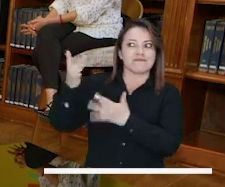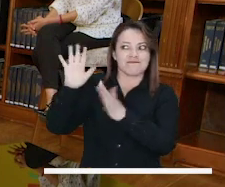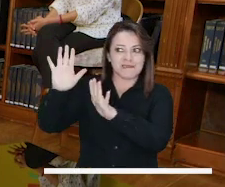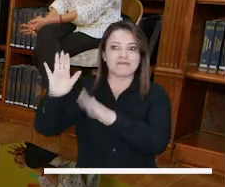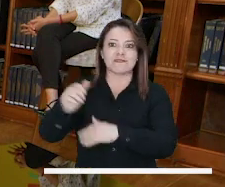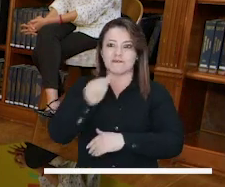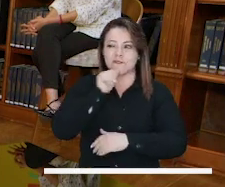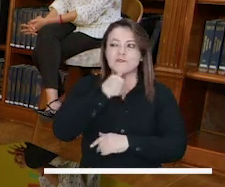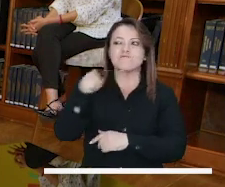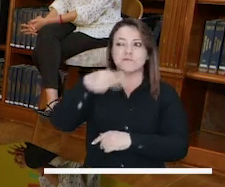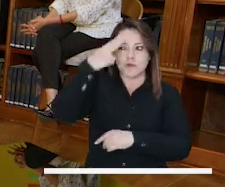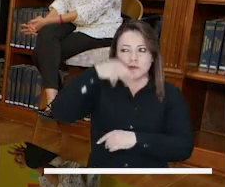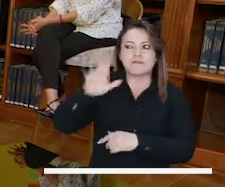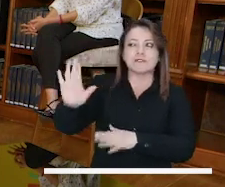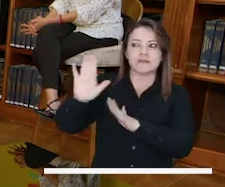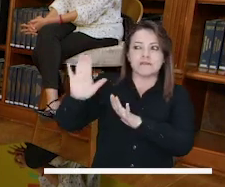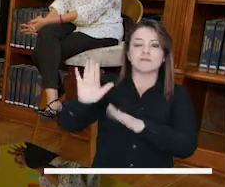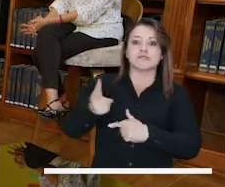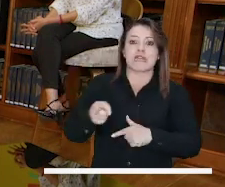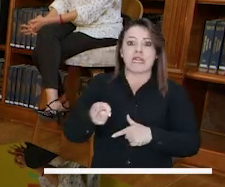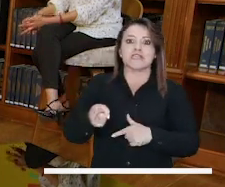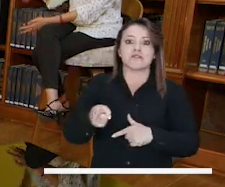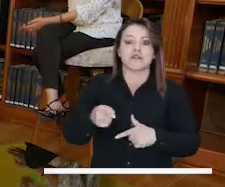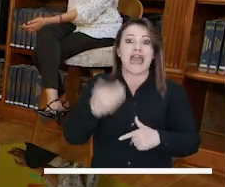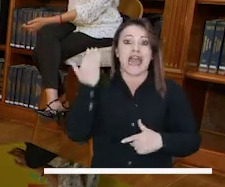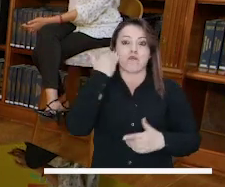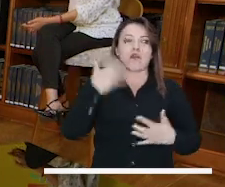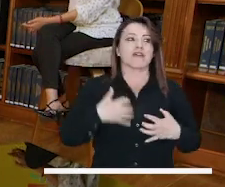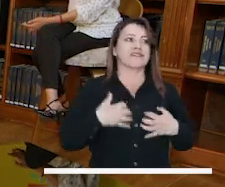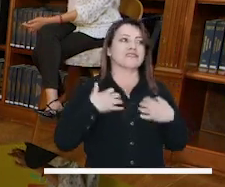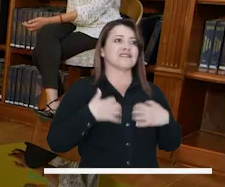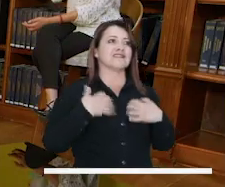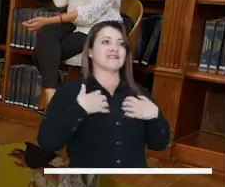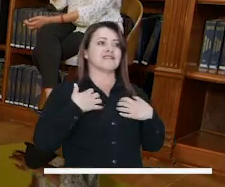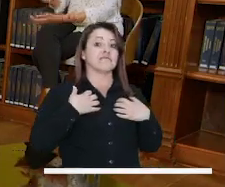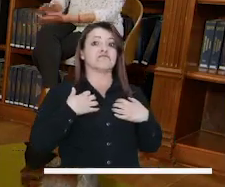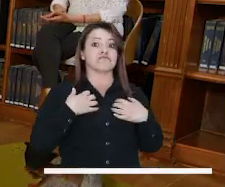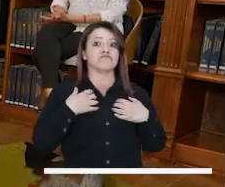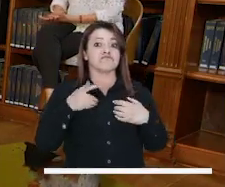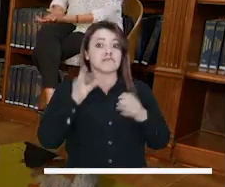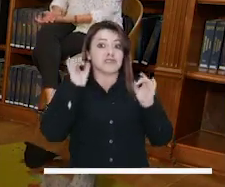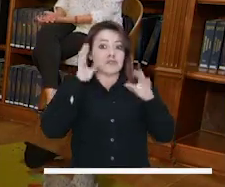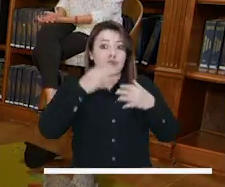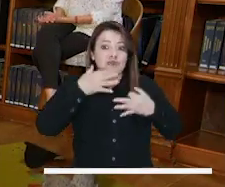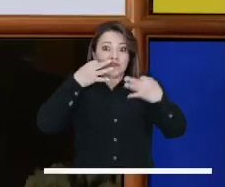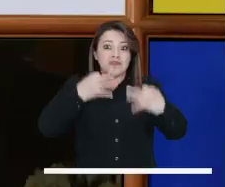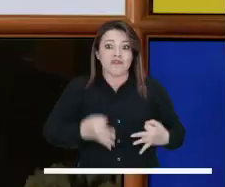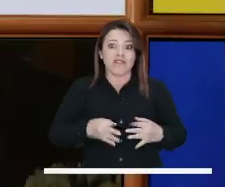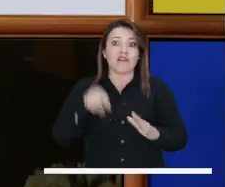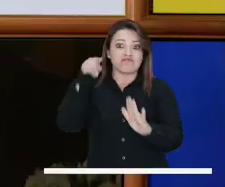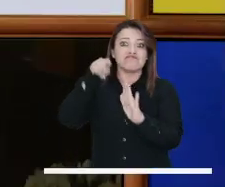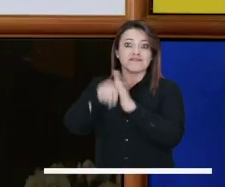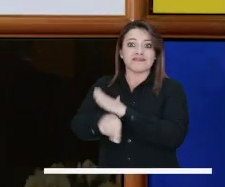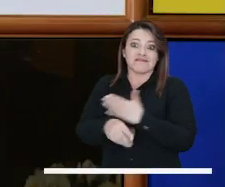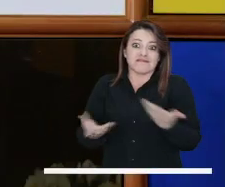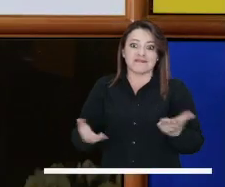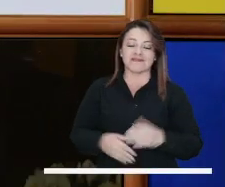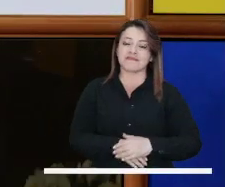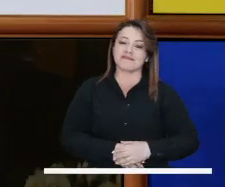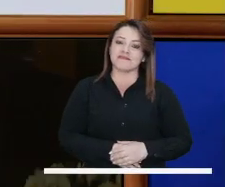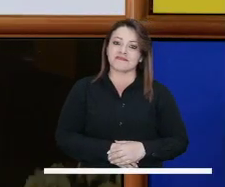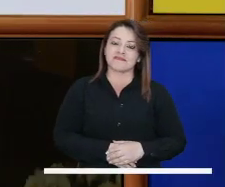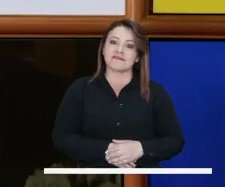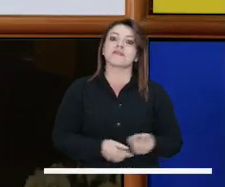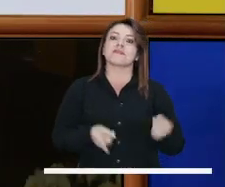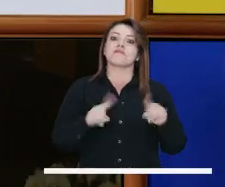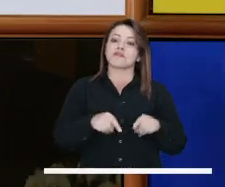de que te voy a matar, es que realmente no va a querer volver a ver, vas a sufrir, tus hijos te van a llorar. Ese tipo de comentarios pueden